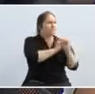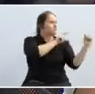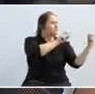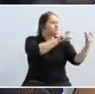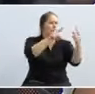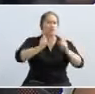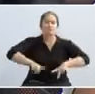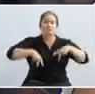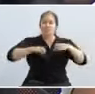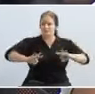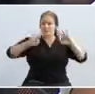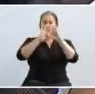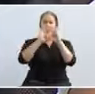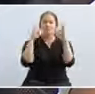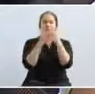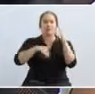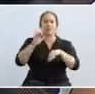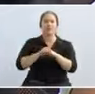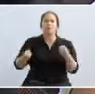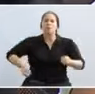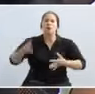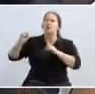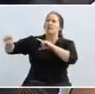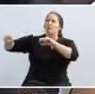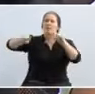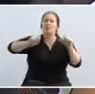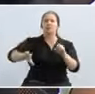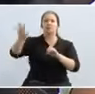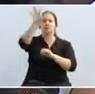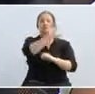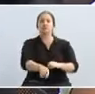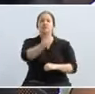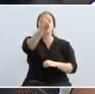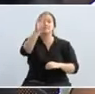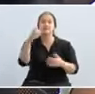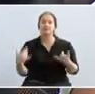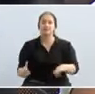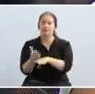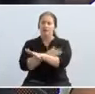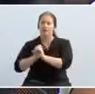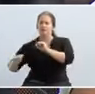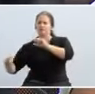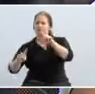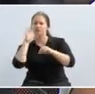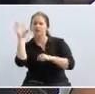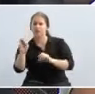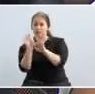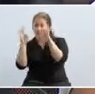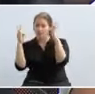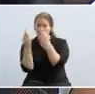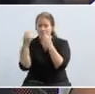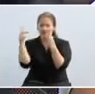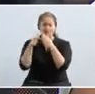Esta encuesta se aplicó en 60 países. En este ejercicio se observa que la familia natural es